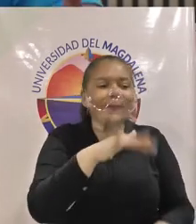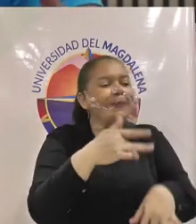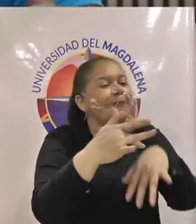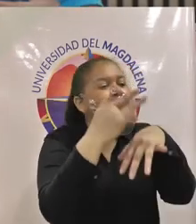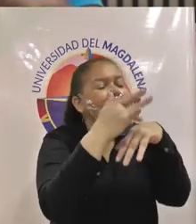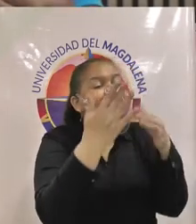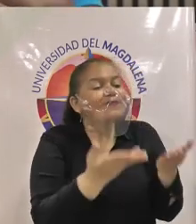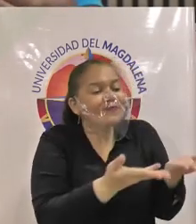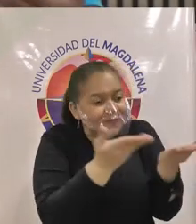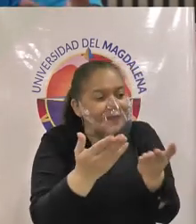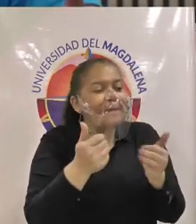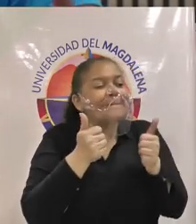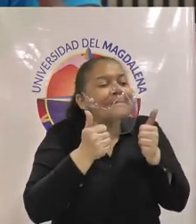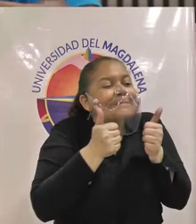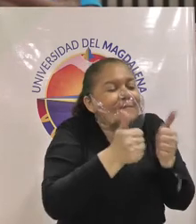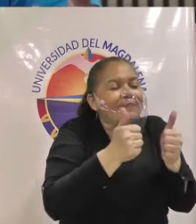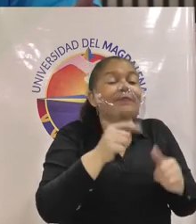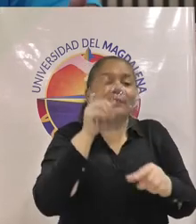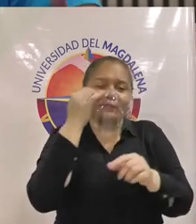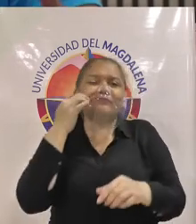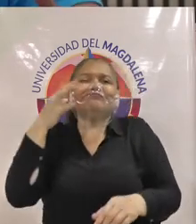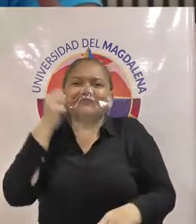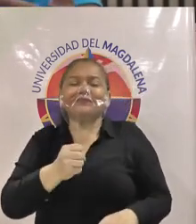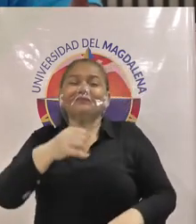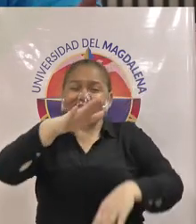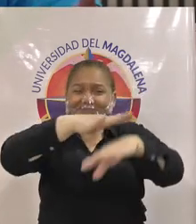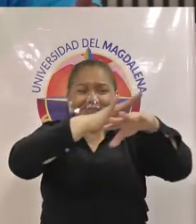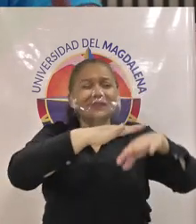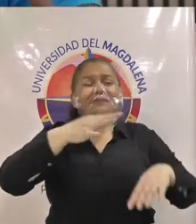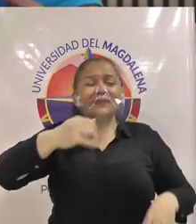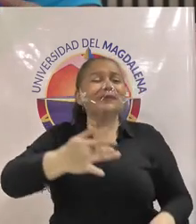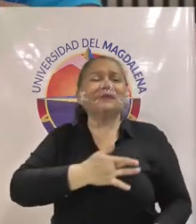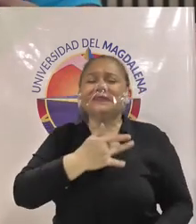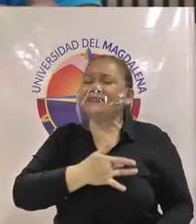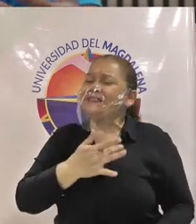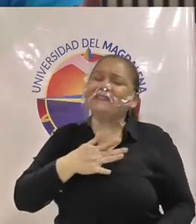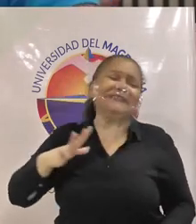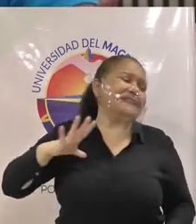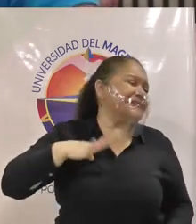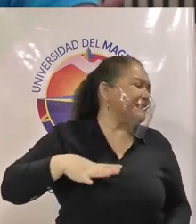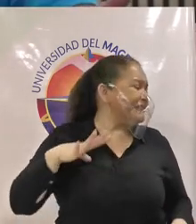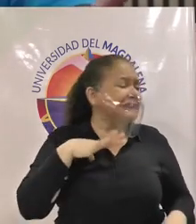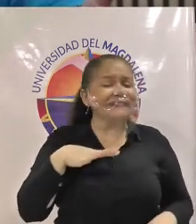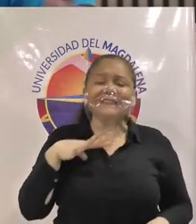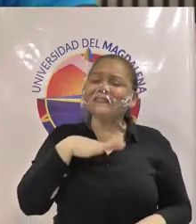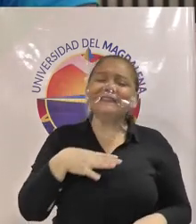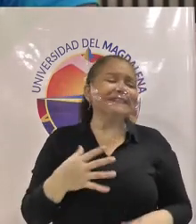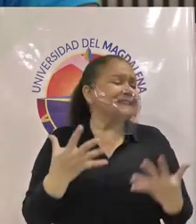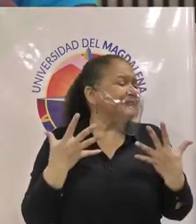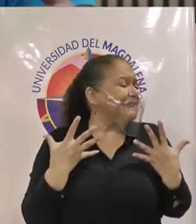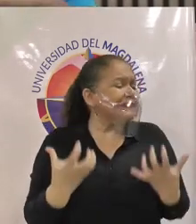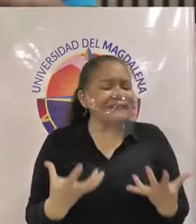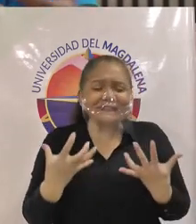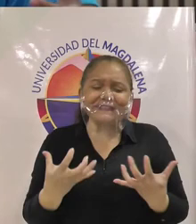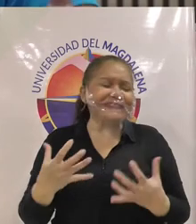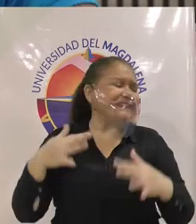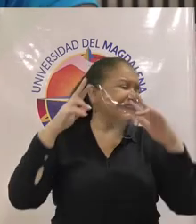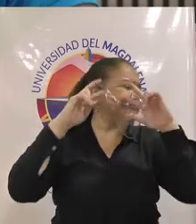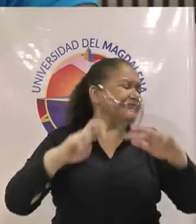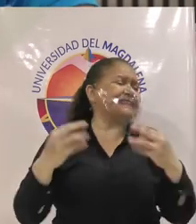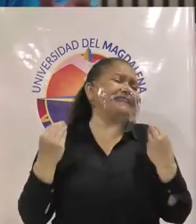cuando una persona investiga por obligación y no por pasión claramente los resultados son erróneos y no terminan en un producto